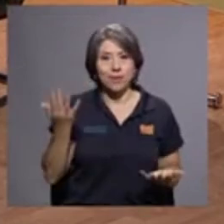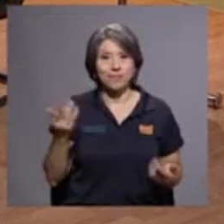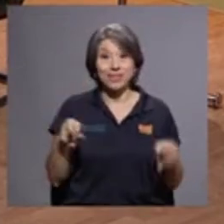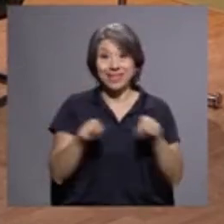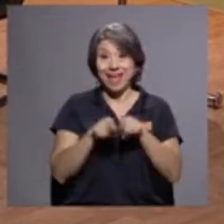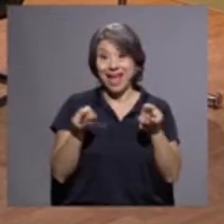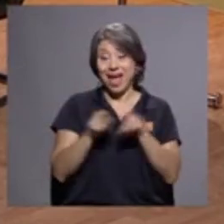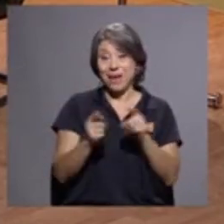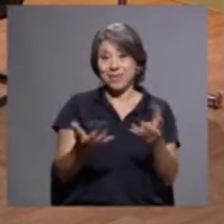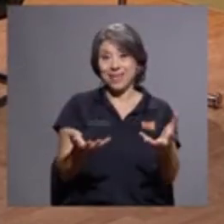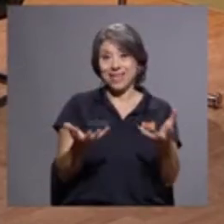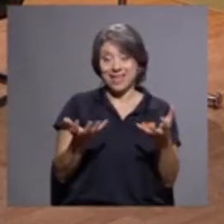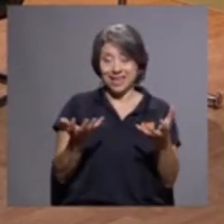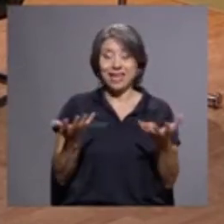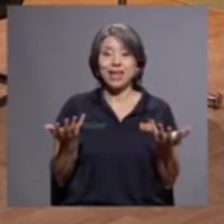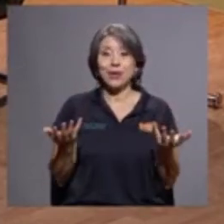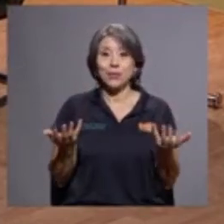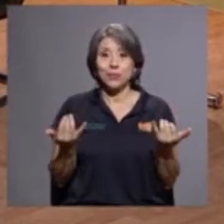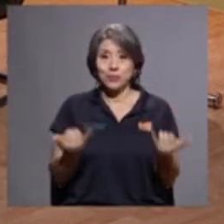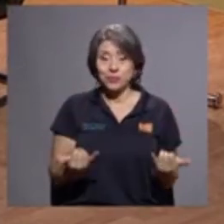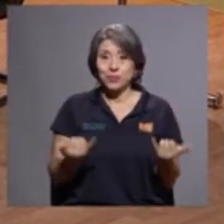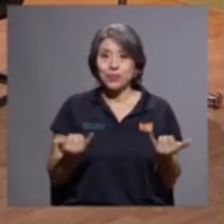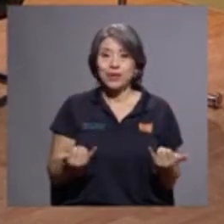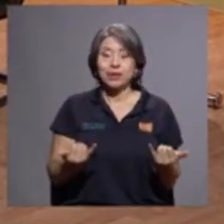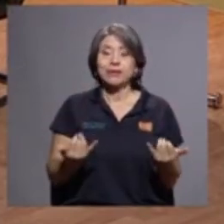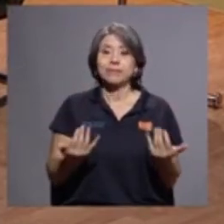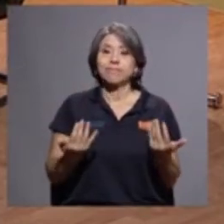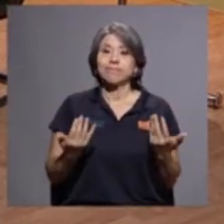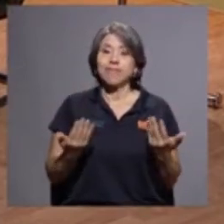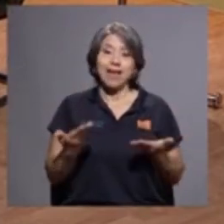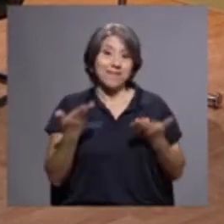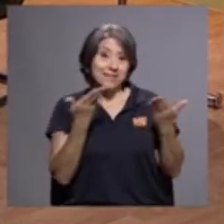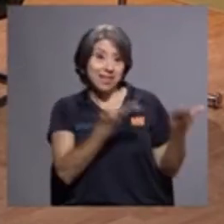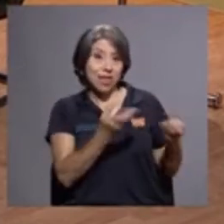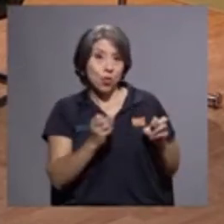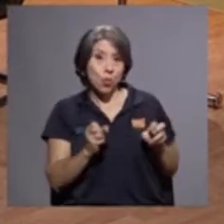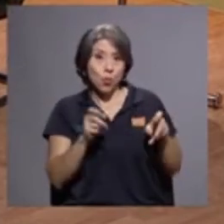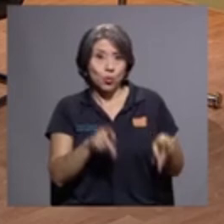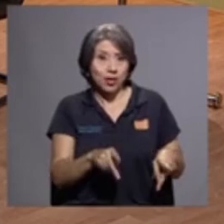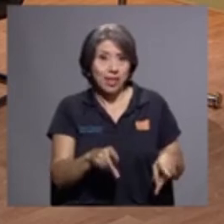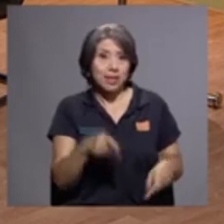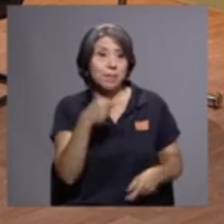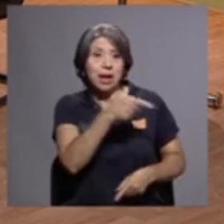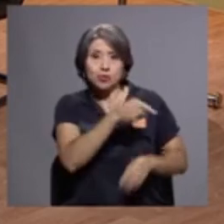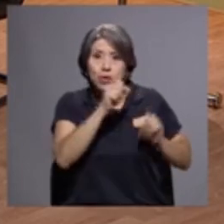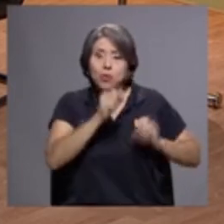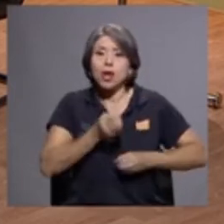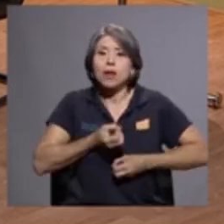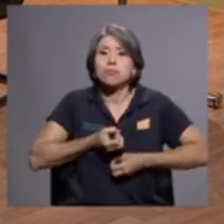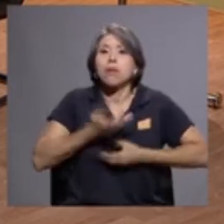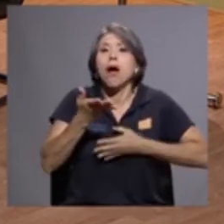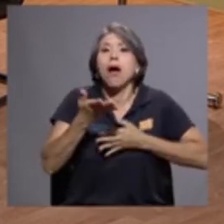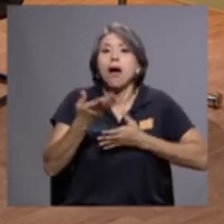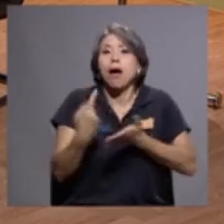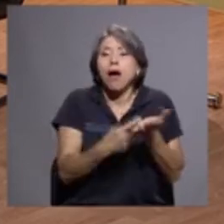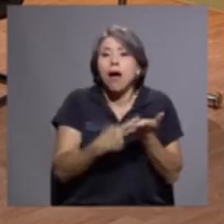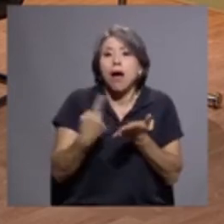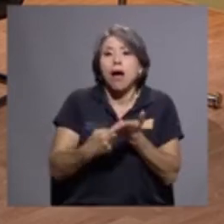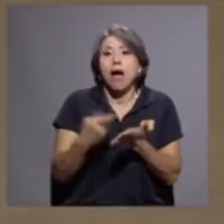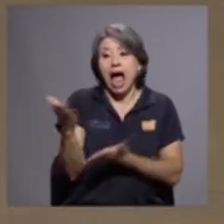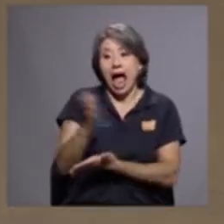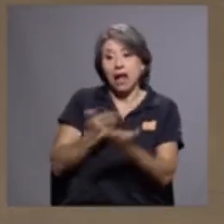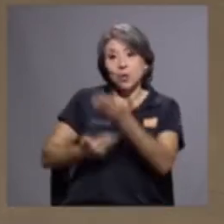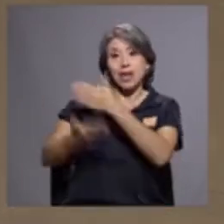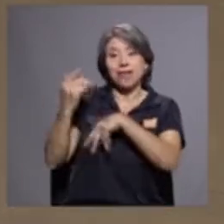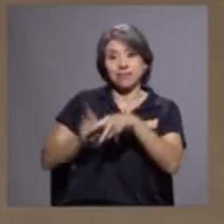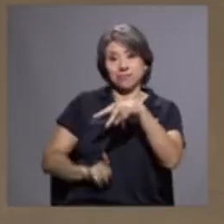en este espacio, haber brindado la oportunidad para que usted hiciera un descargo de algo que también apareció en medios de comunicación,